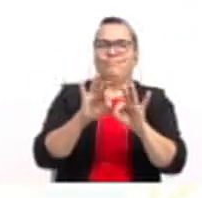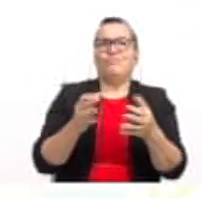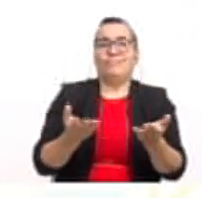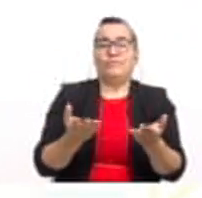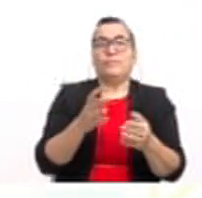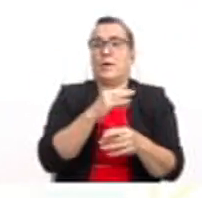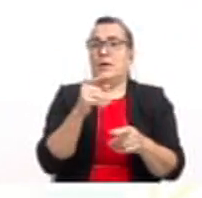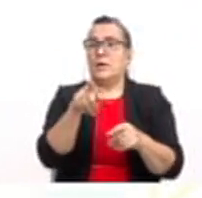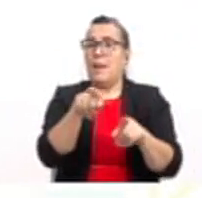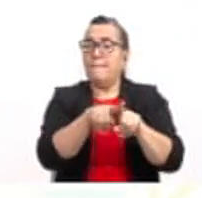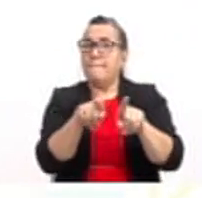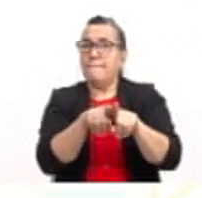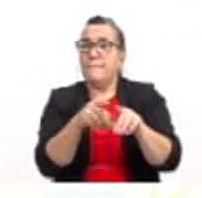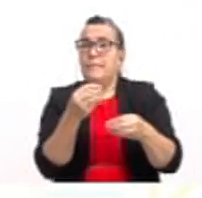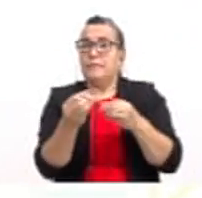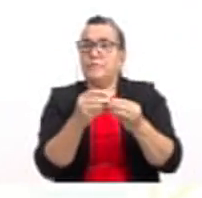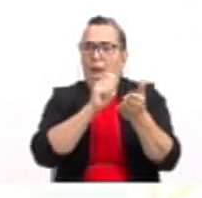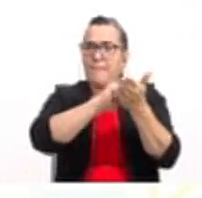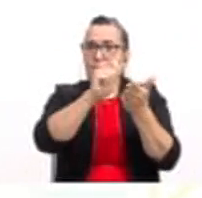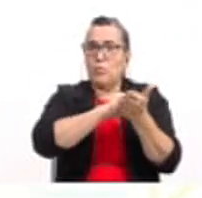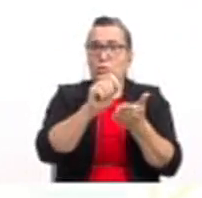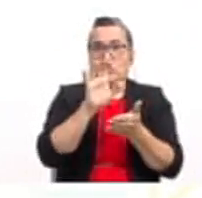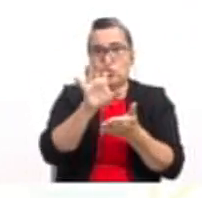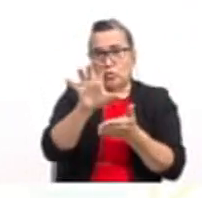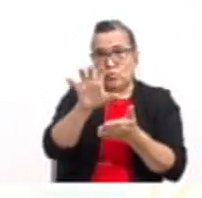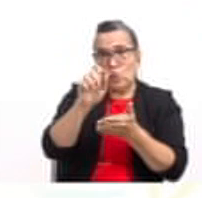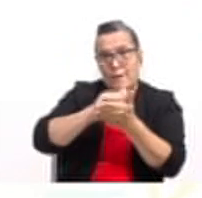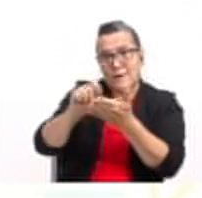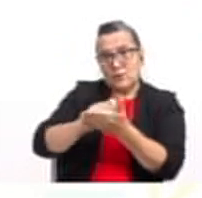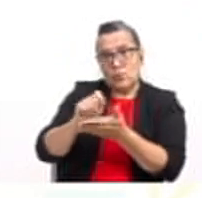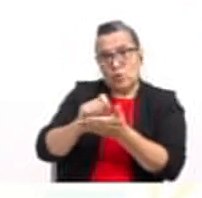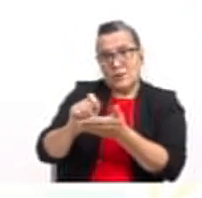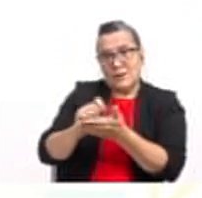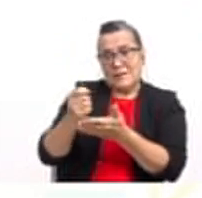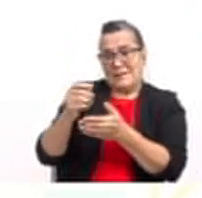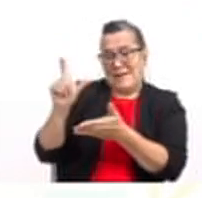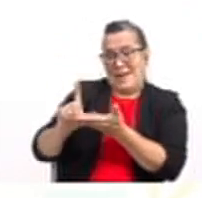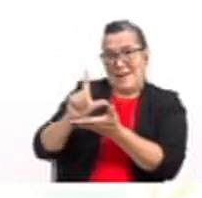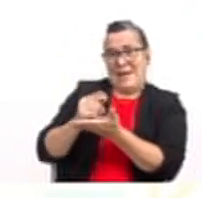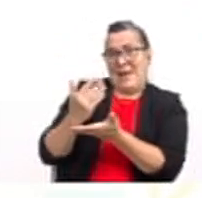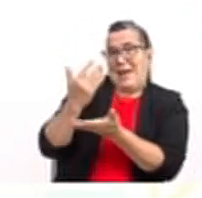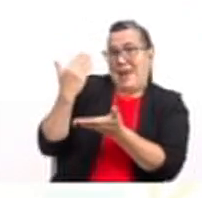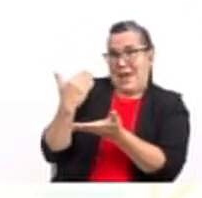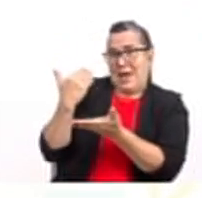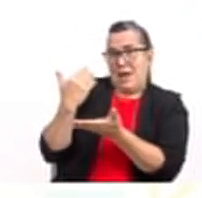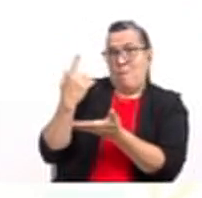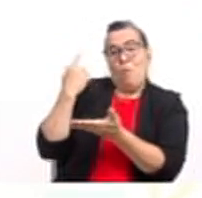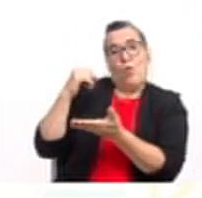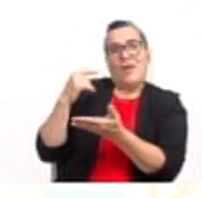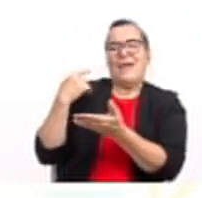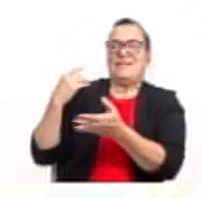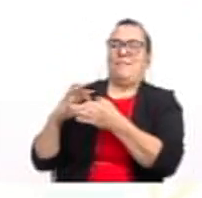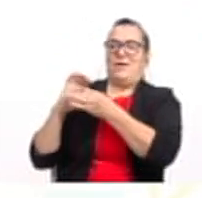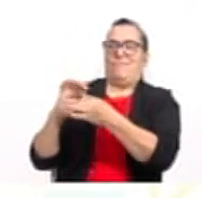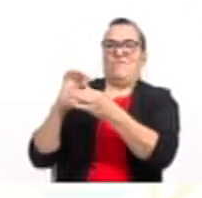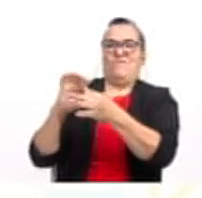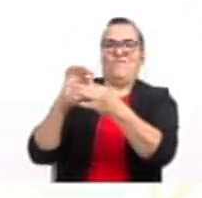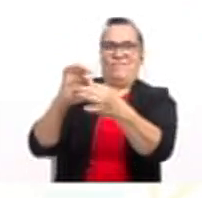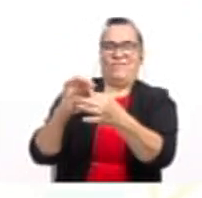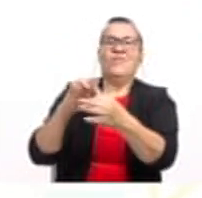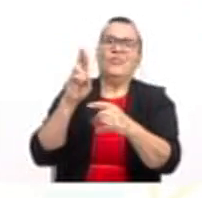Y tenga a mano los apuntes y sus propias notas de la clase anterior, porque las vamos a ocupar en esta clase.